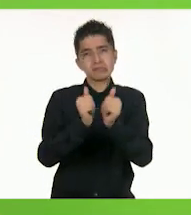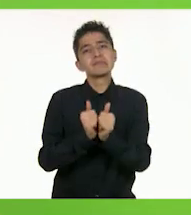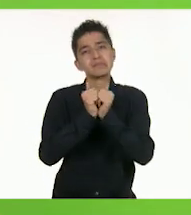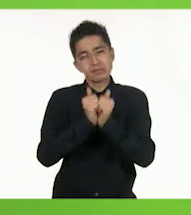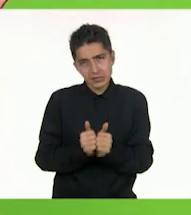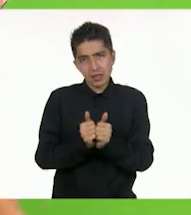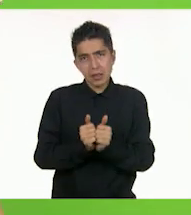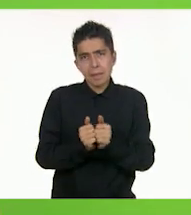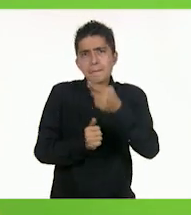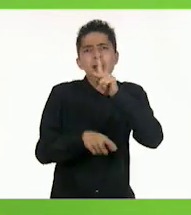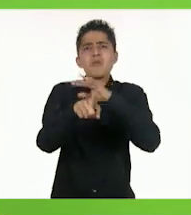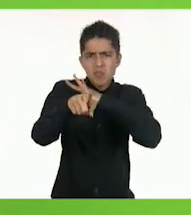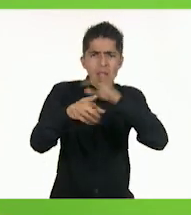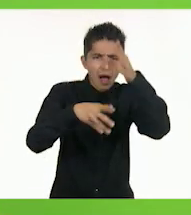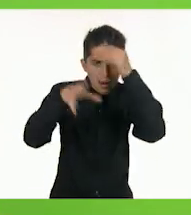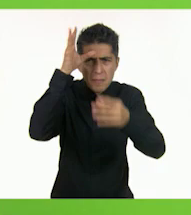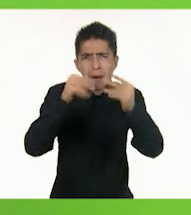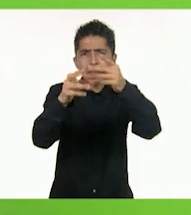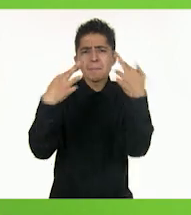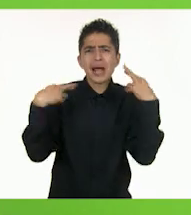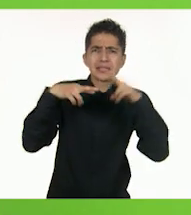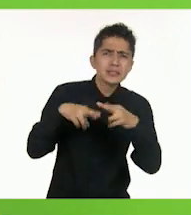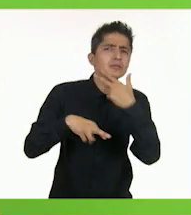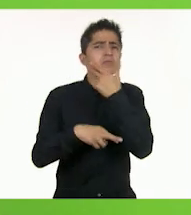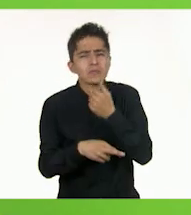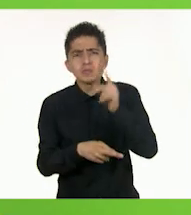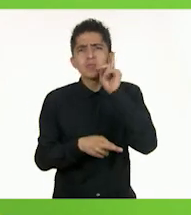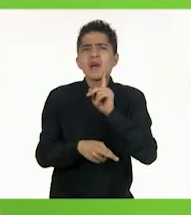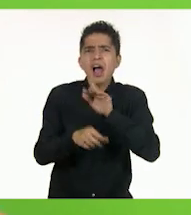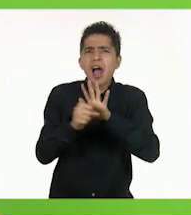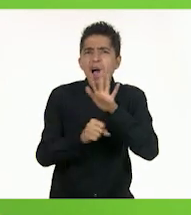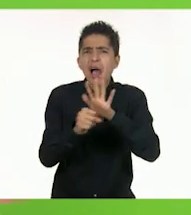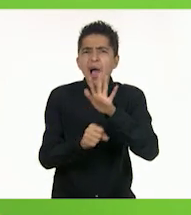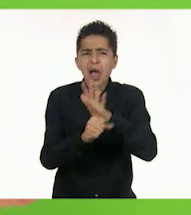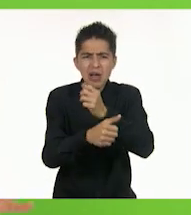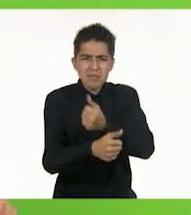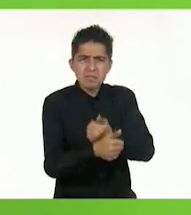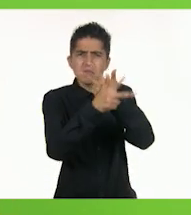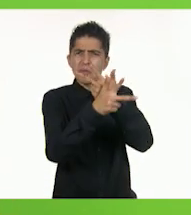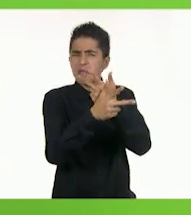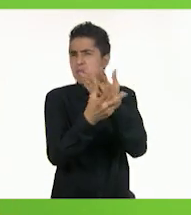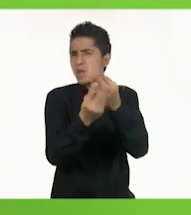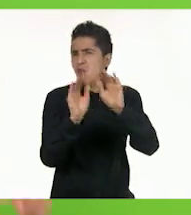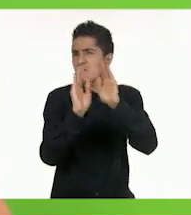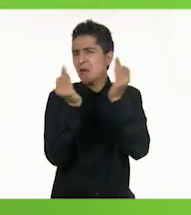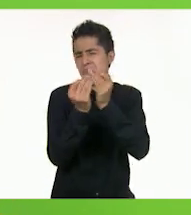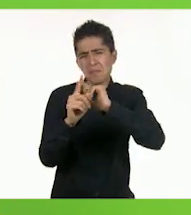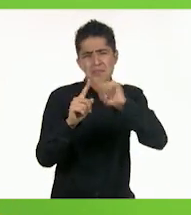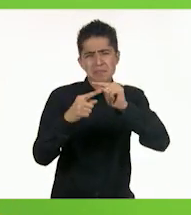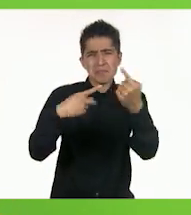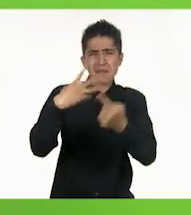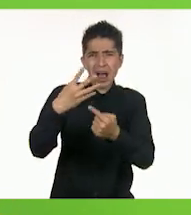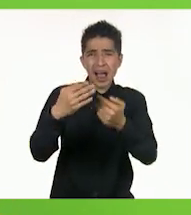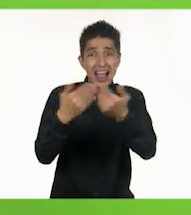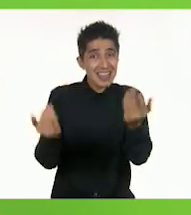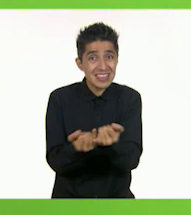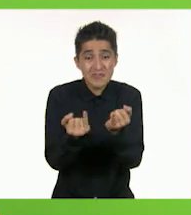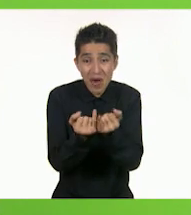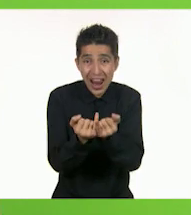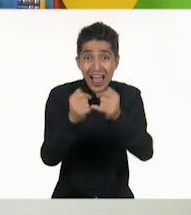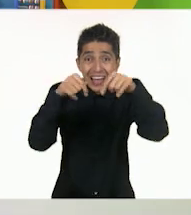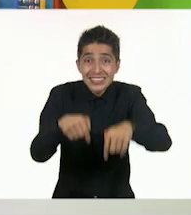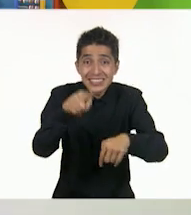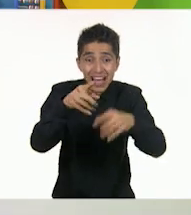pero pueden seguir aprendiendo con sus maestras y maestros a la distancia de muchas formas, como esta en Aprende en Casa 3.